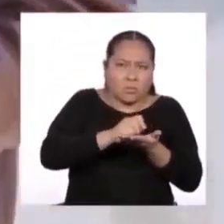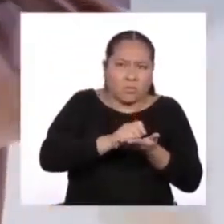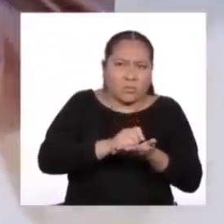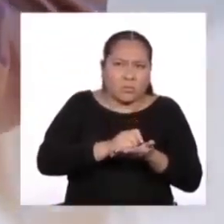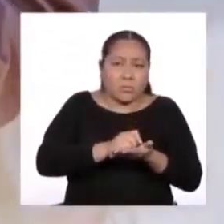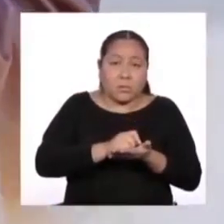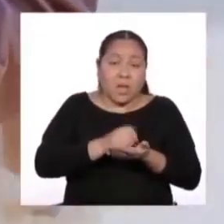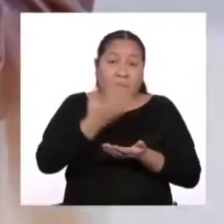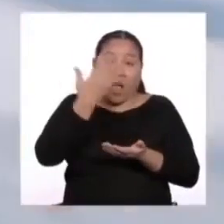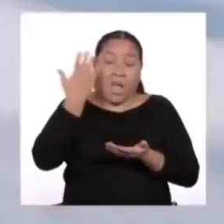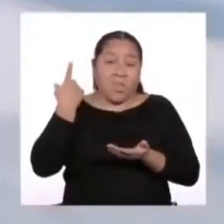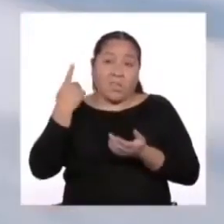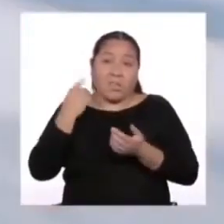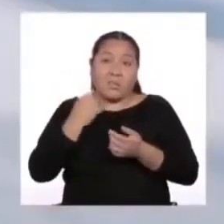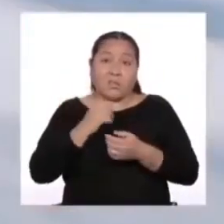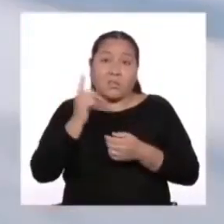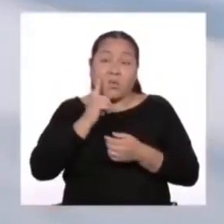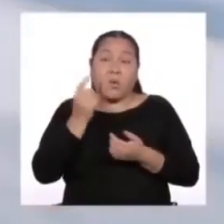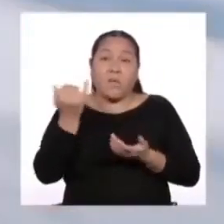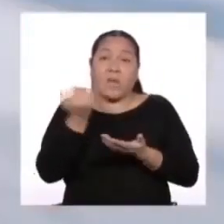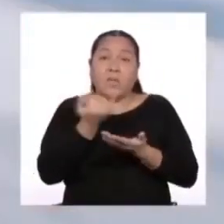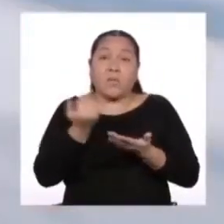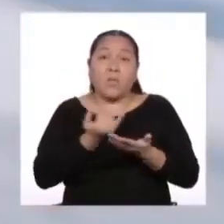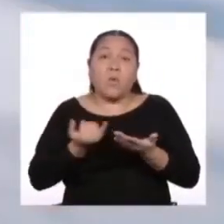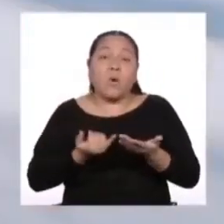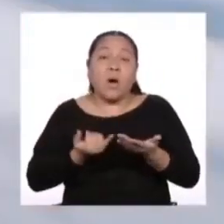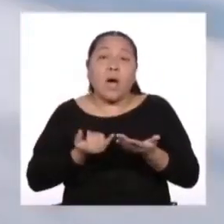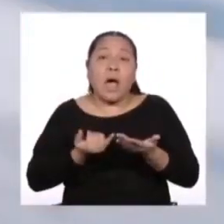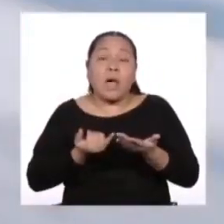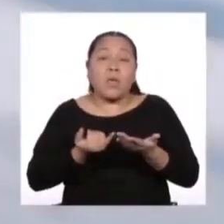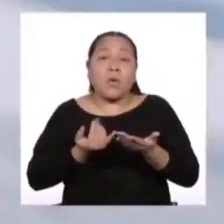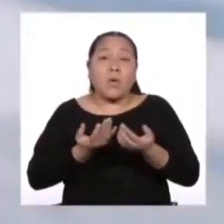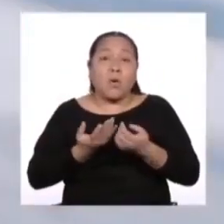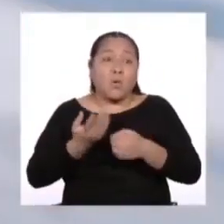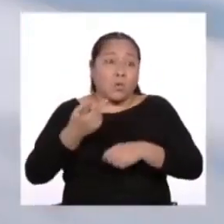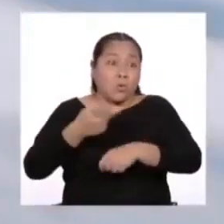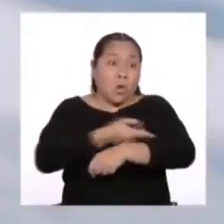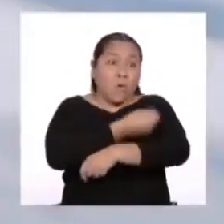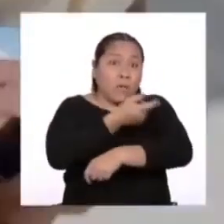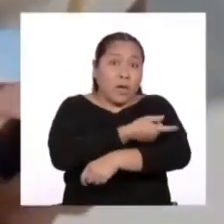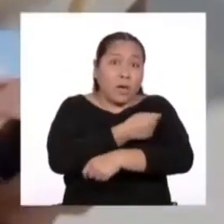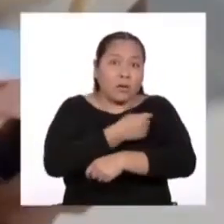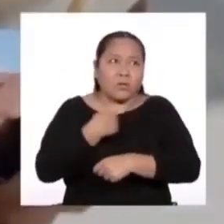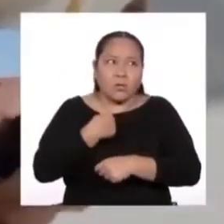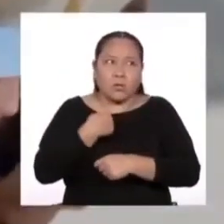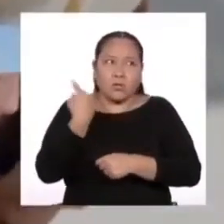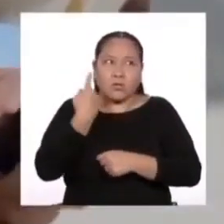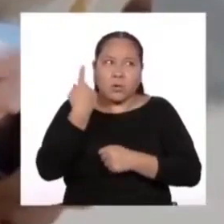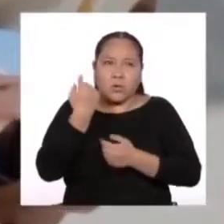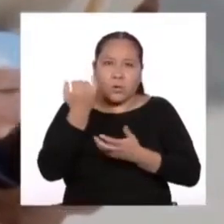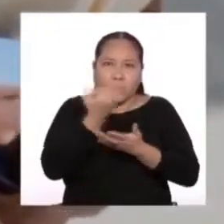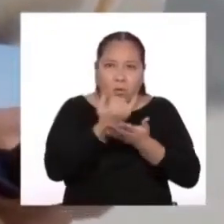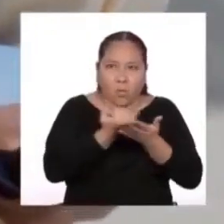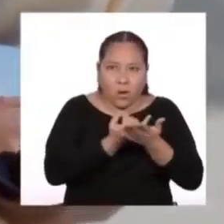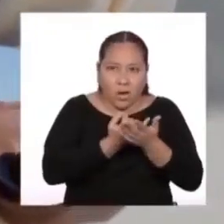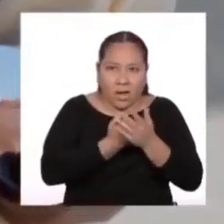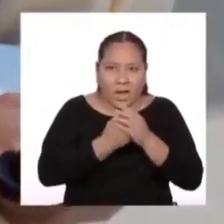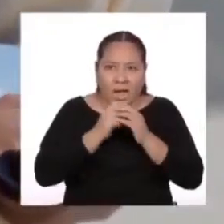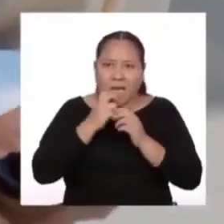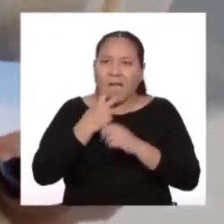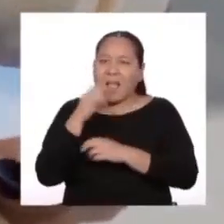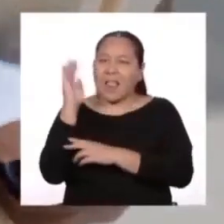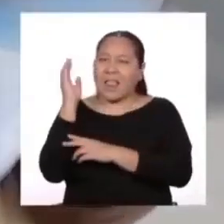Como nunca había dibujado un cordero, rehice para él uno de los dos únicos dibujos que yo era capaz de realizar. El de la serpiente boa cerrada.